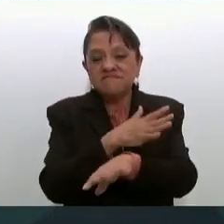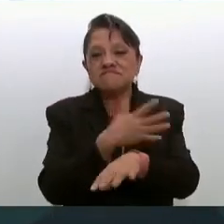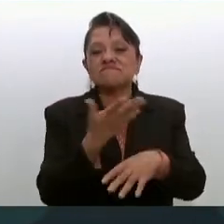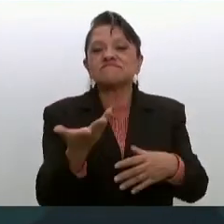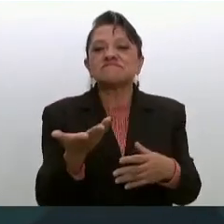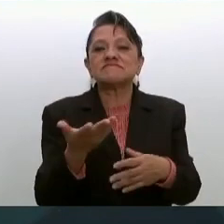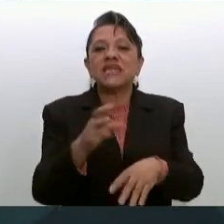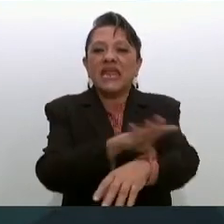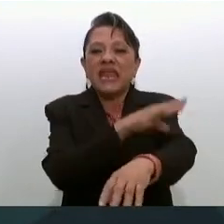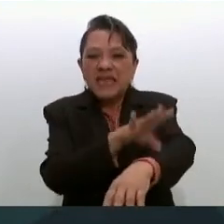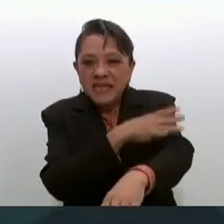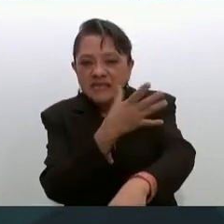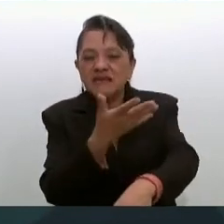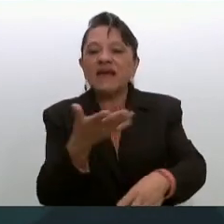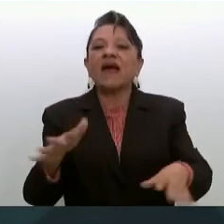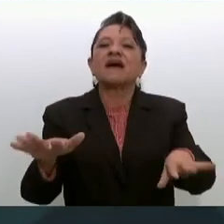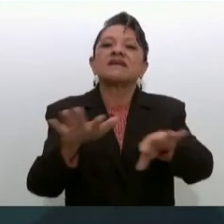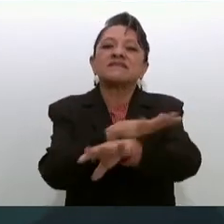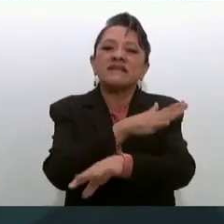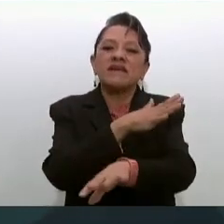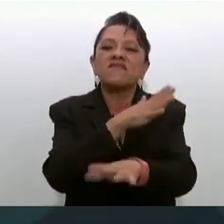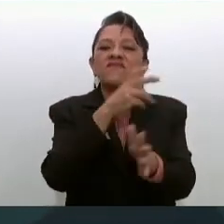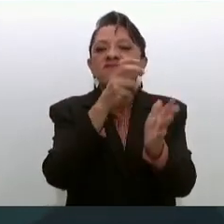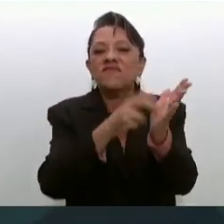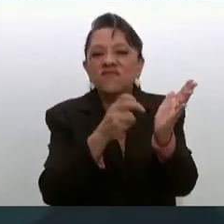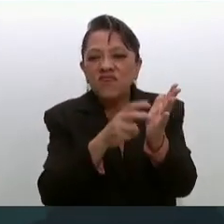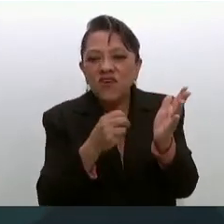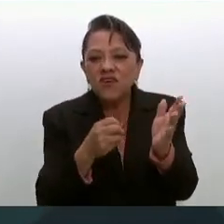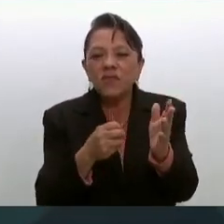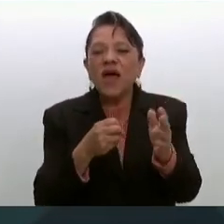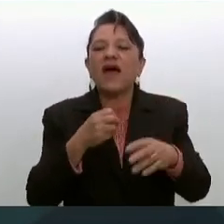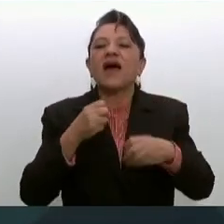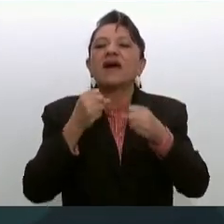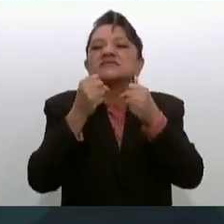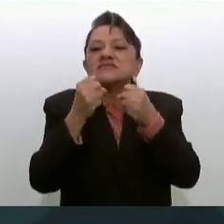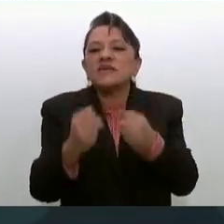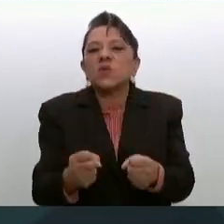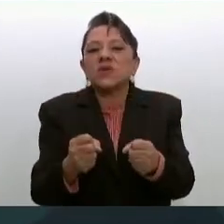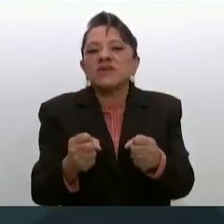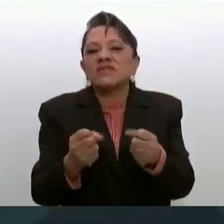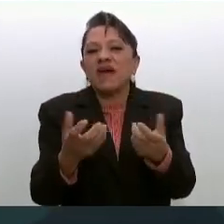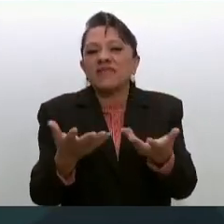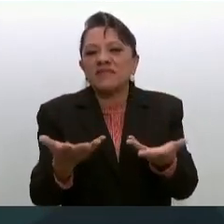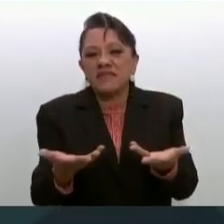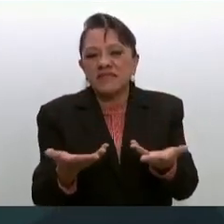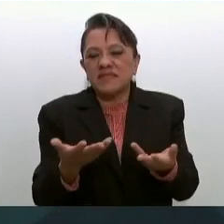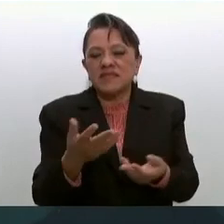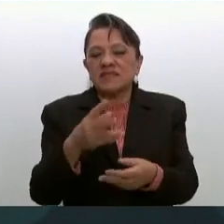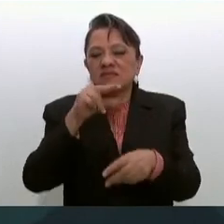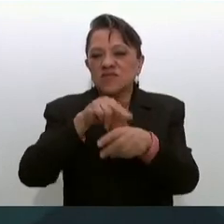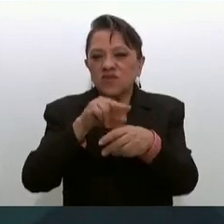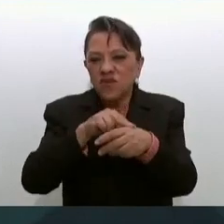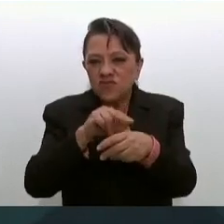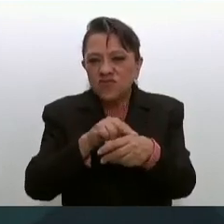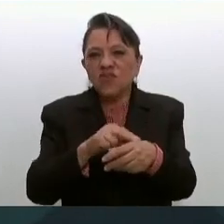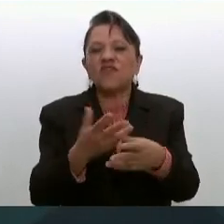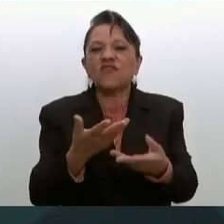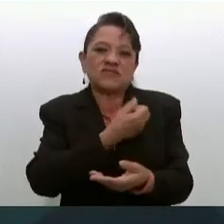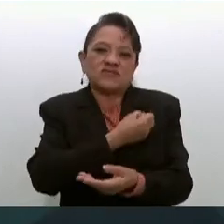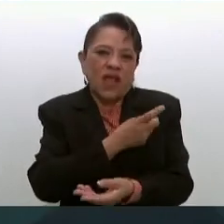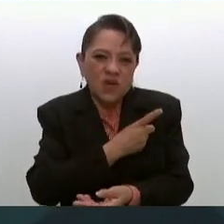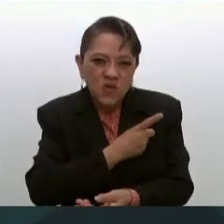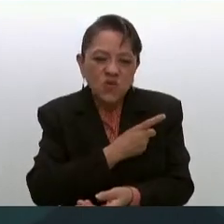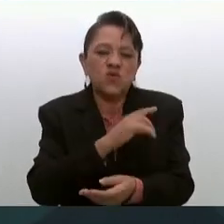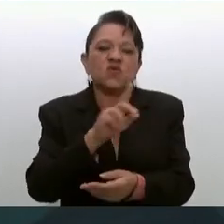fiscal la reforma a la seguridad social y pues nosotros pensamos